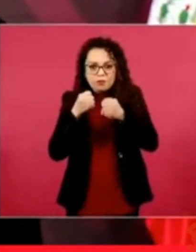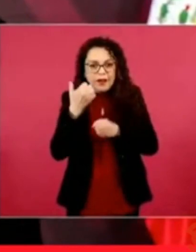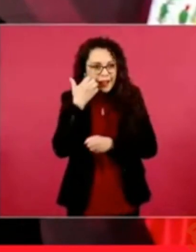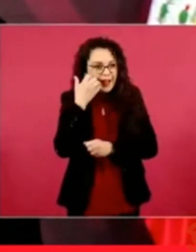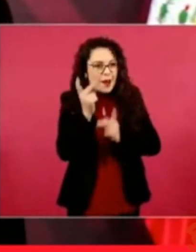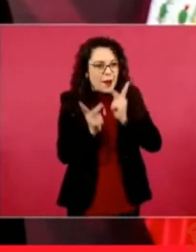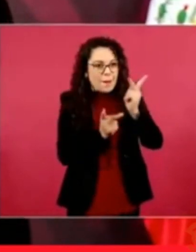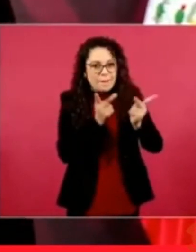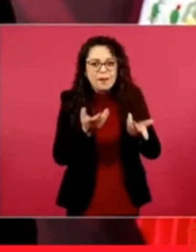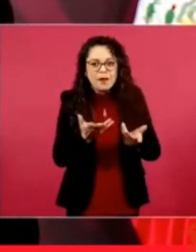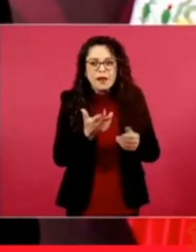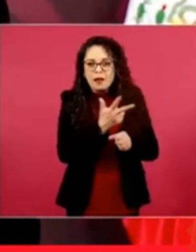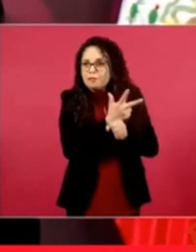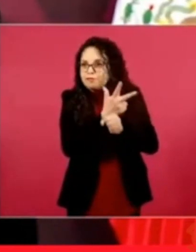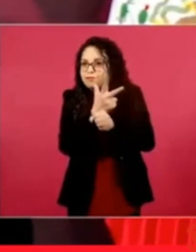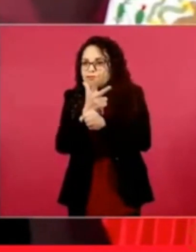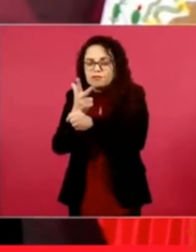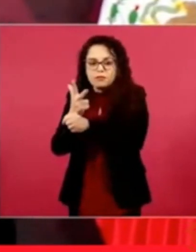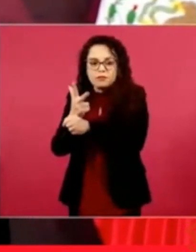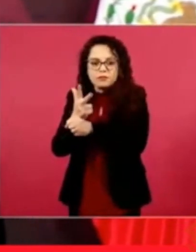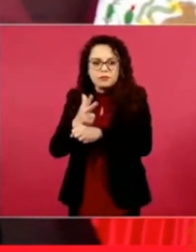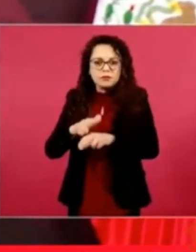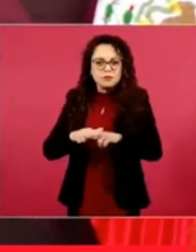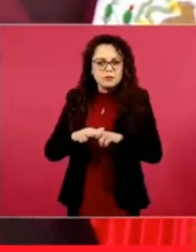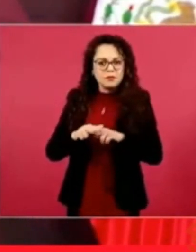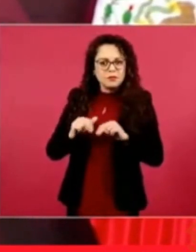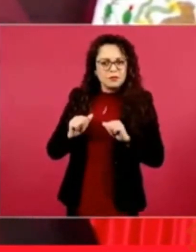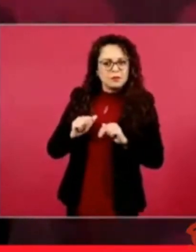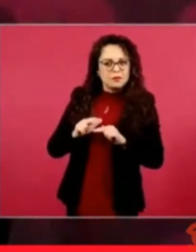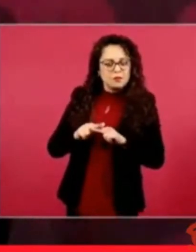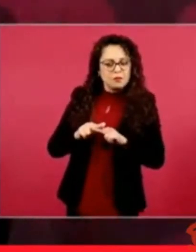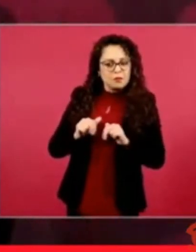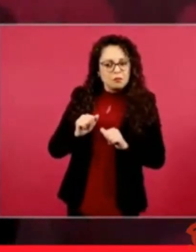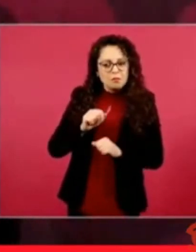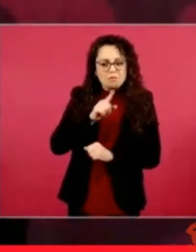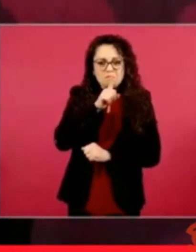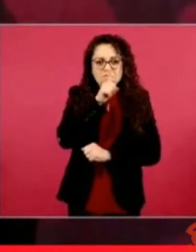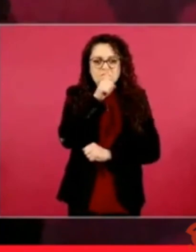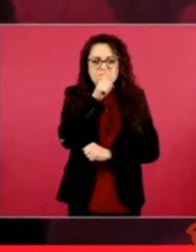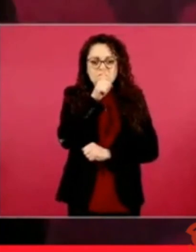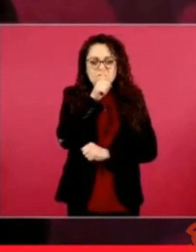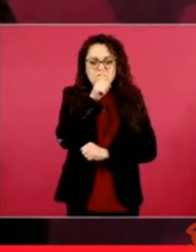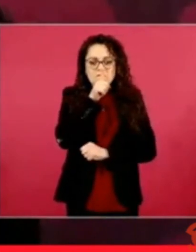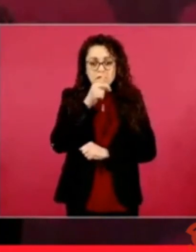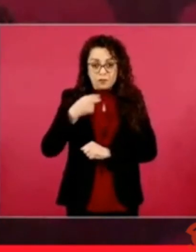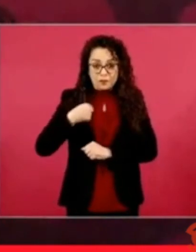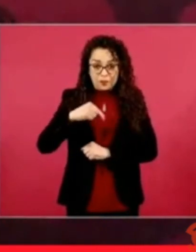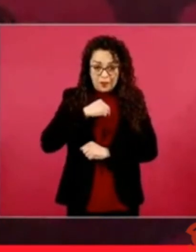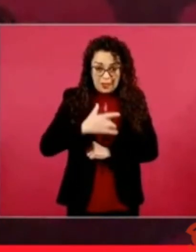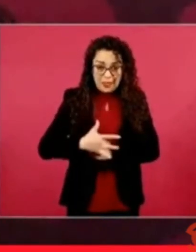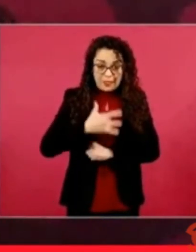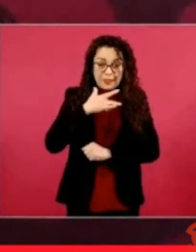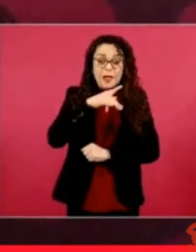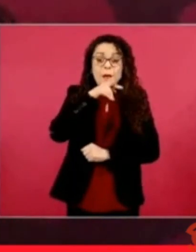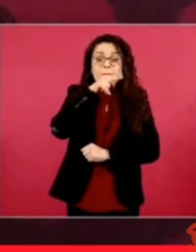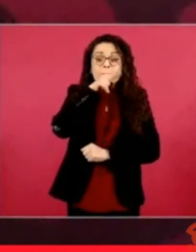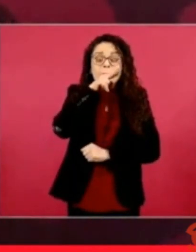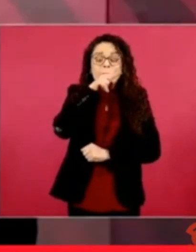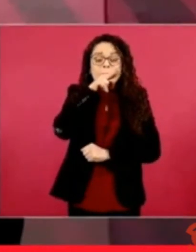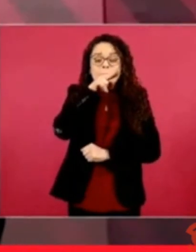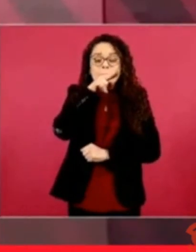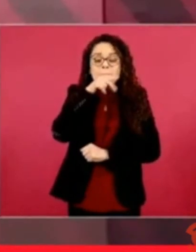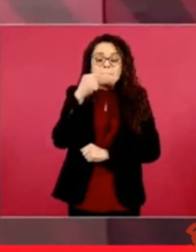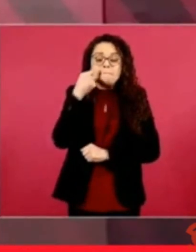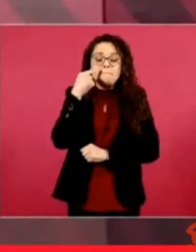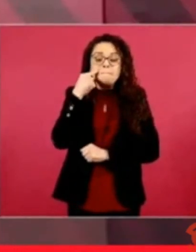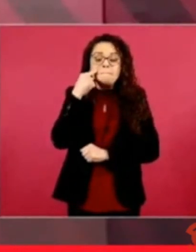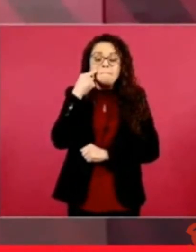y nuestra preocupación ¿saben cuál era? siempre el que